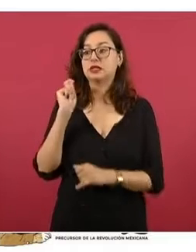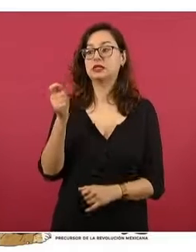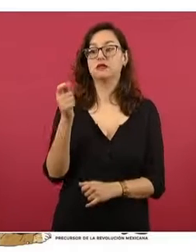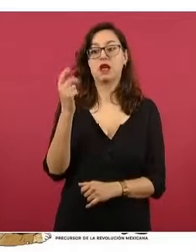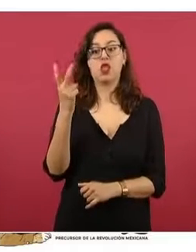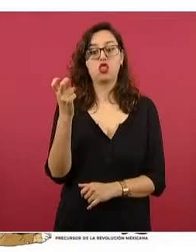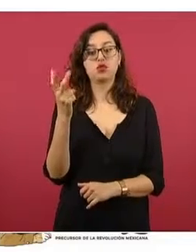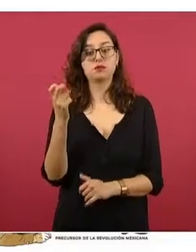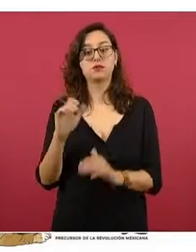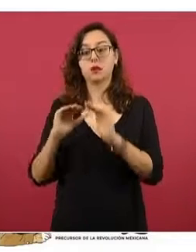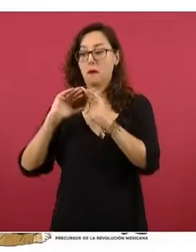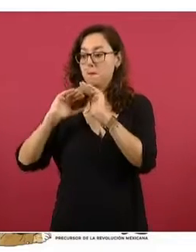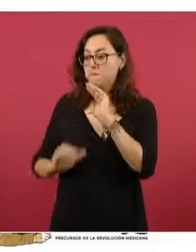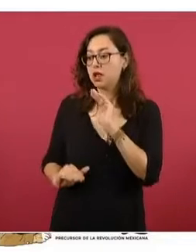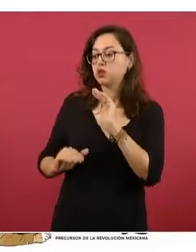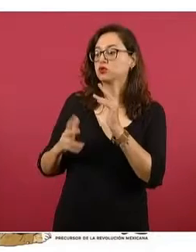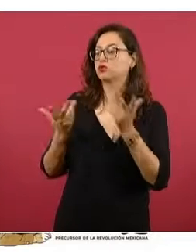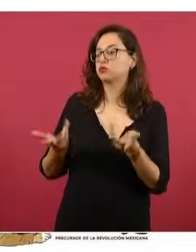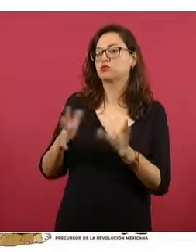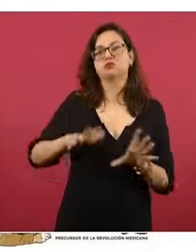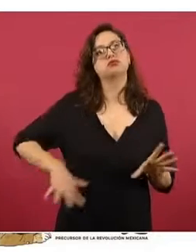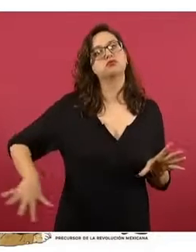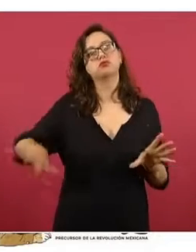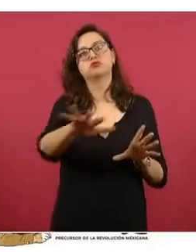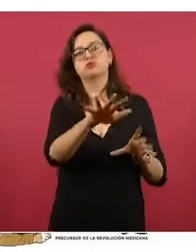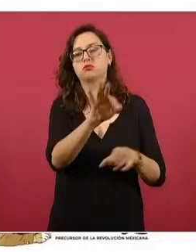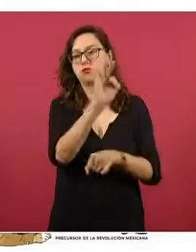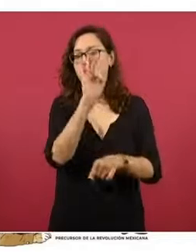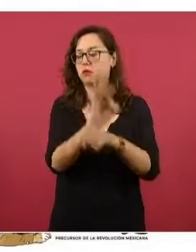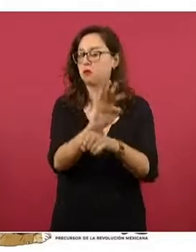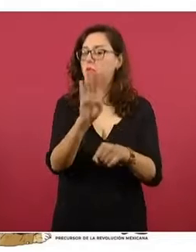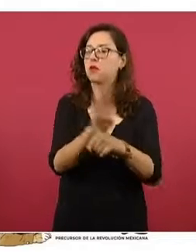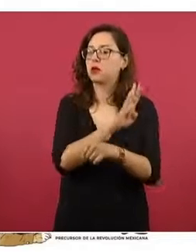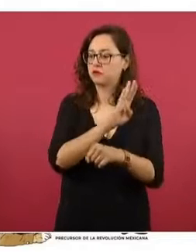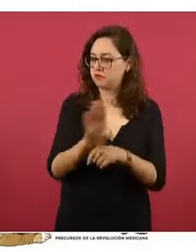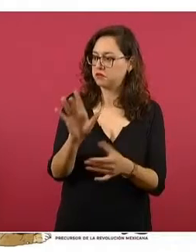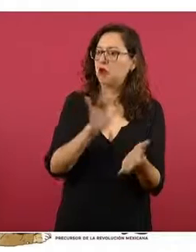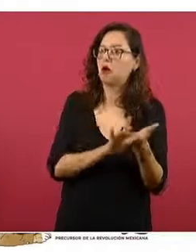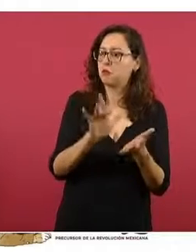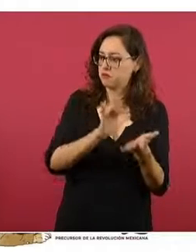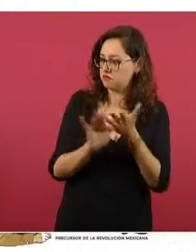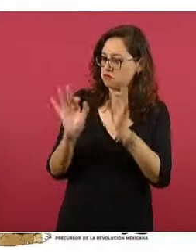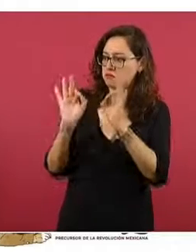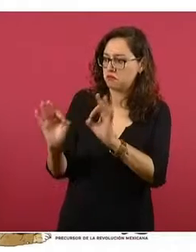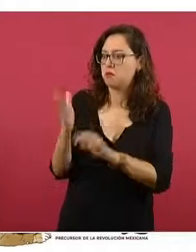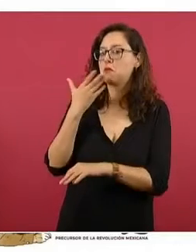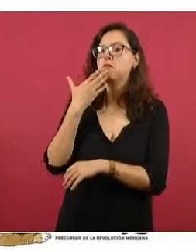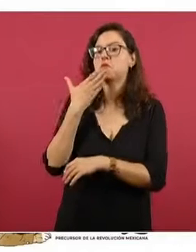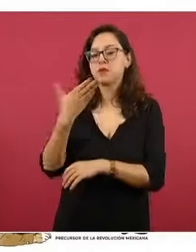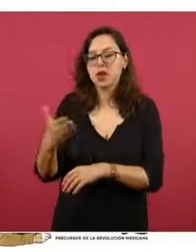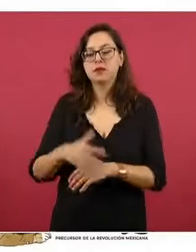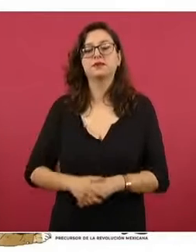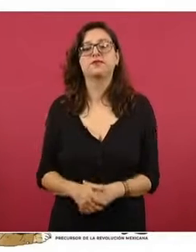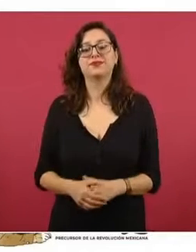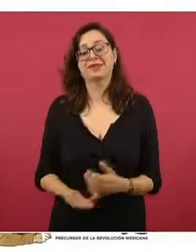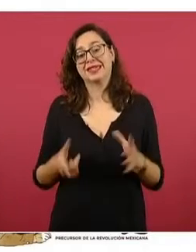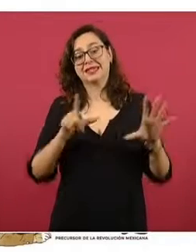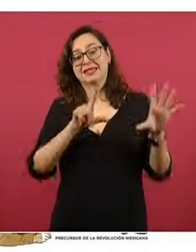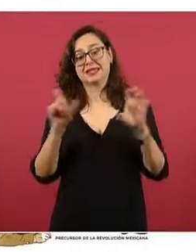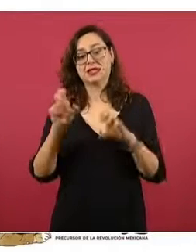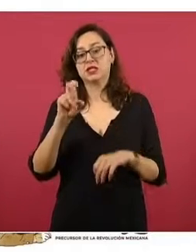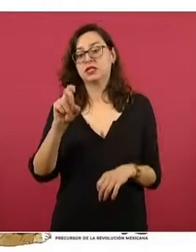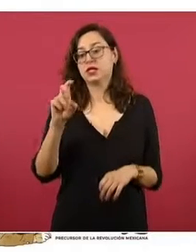pesos por kilo en beneficio de los consumidores, buenos aliados de los consumidores. 735